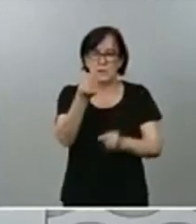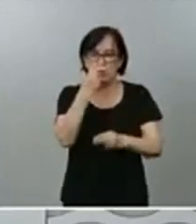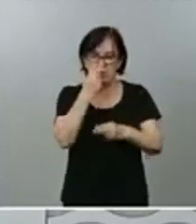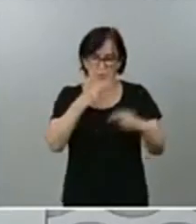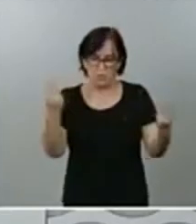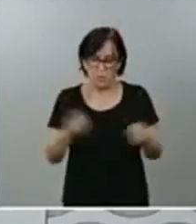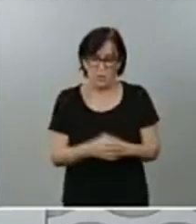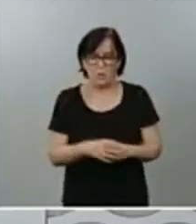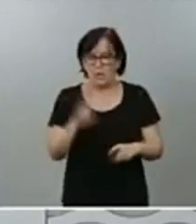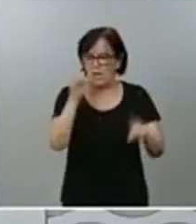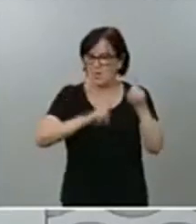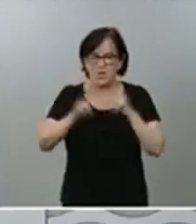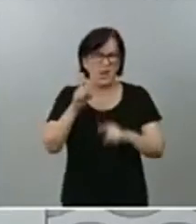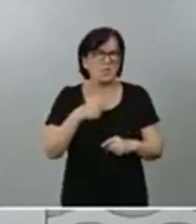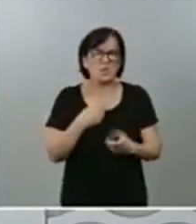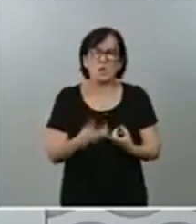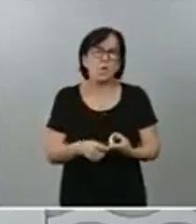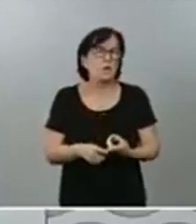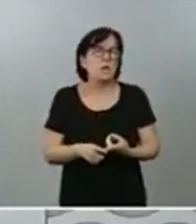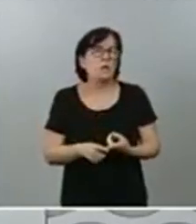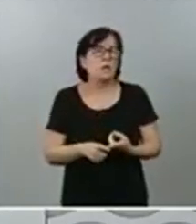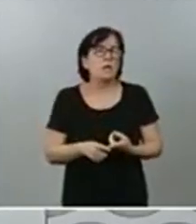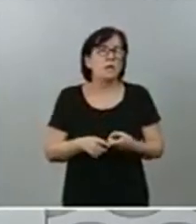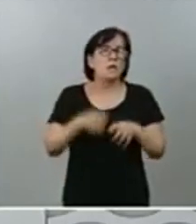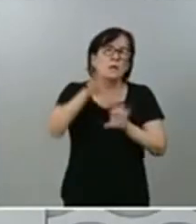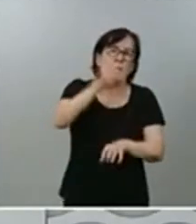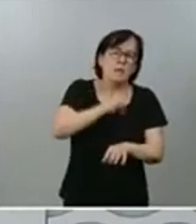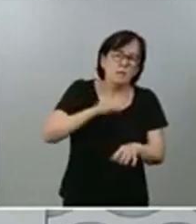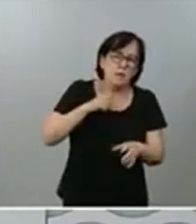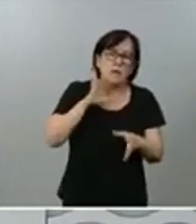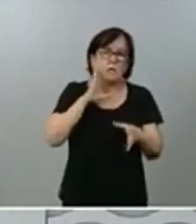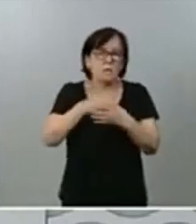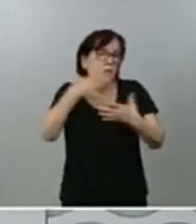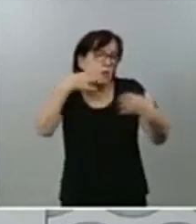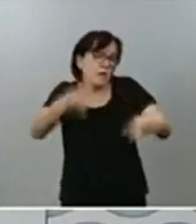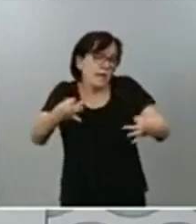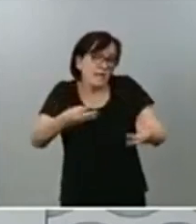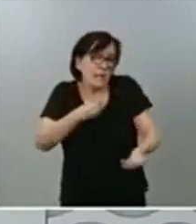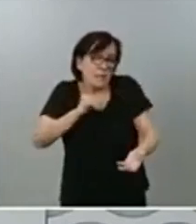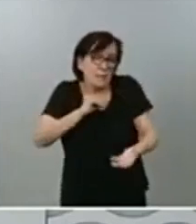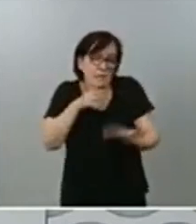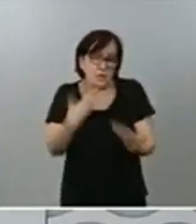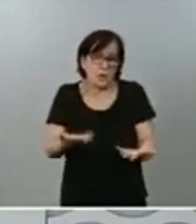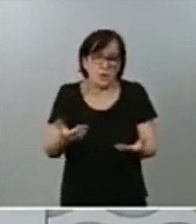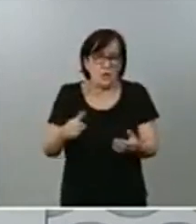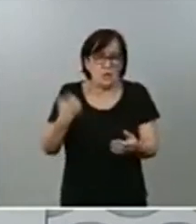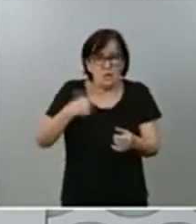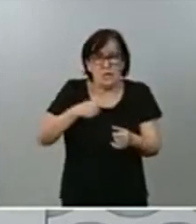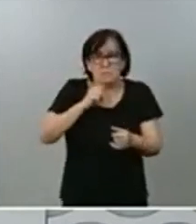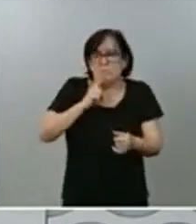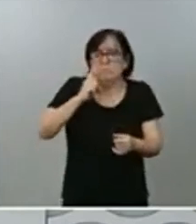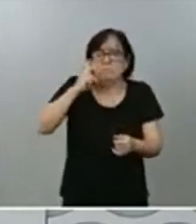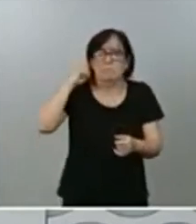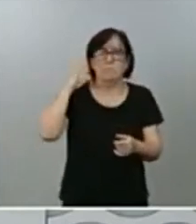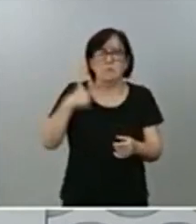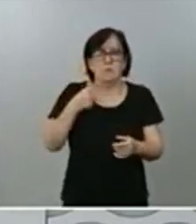No nos preocupan nacionalismos que conviven en la realidad española durante y hace muchos años. Nos preocupa justamente